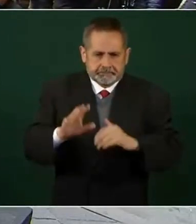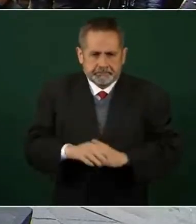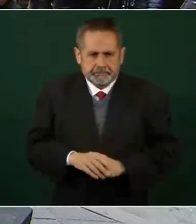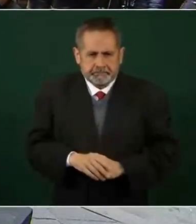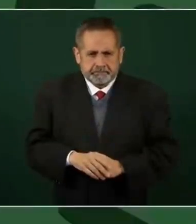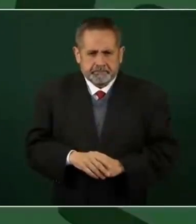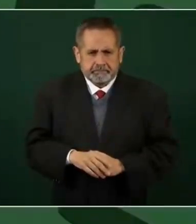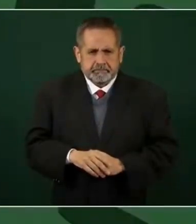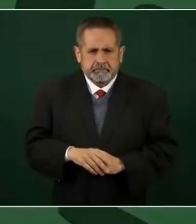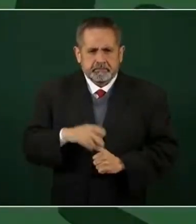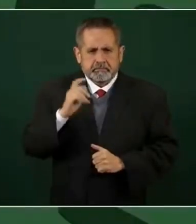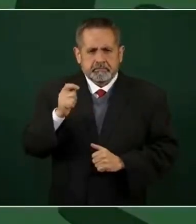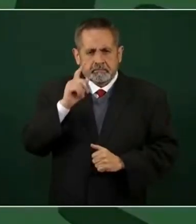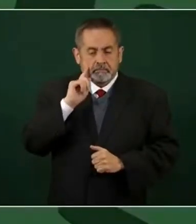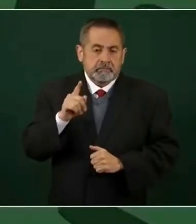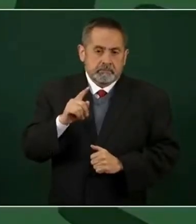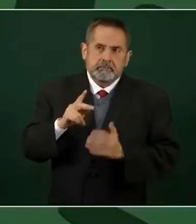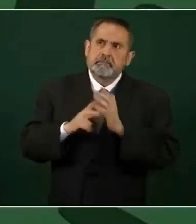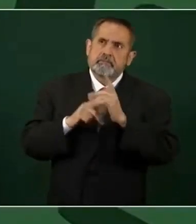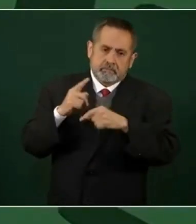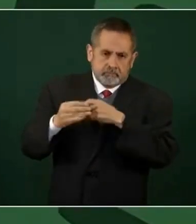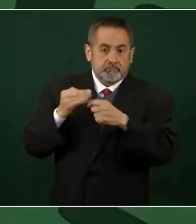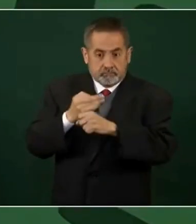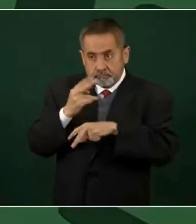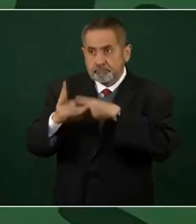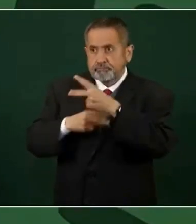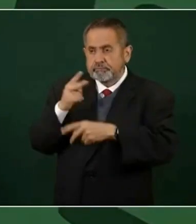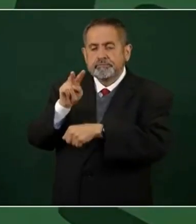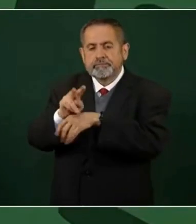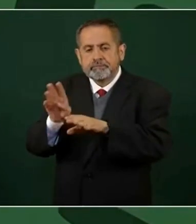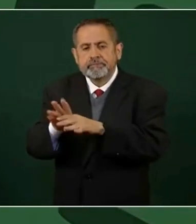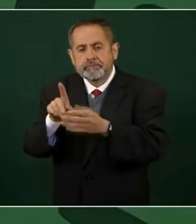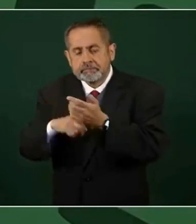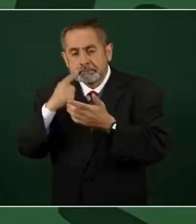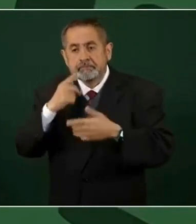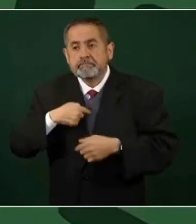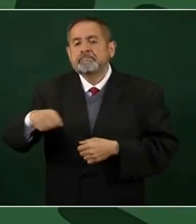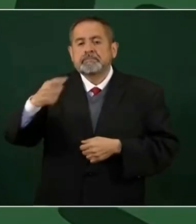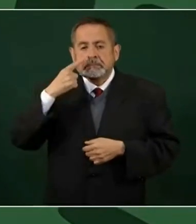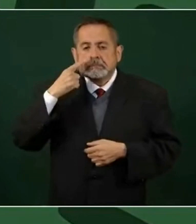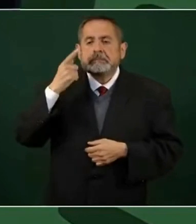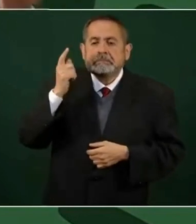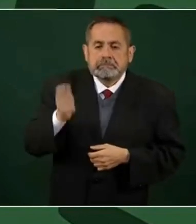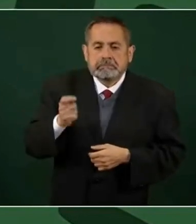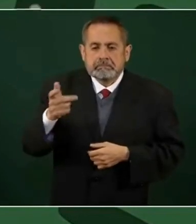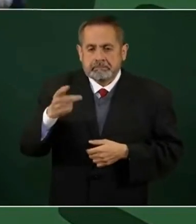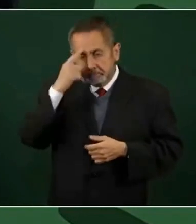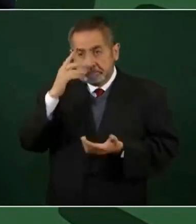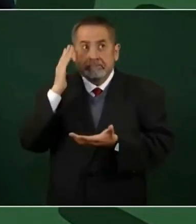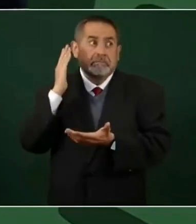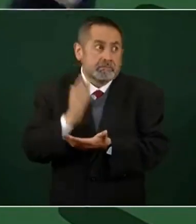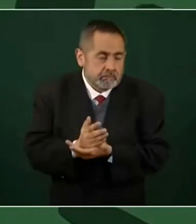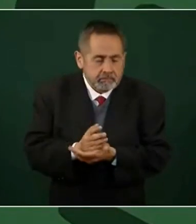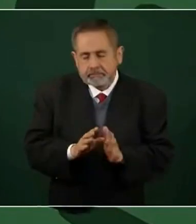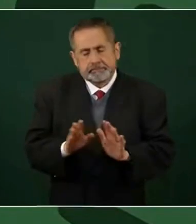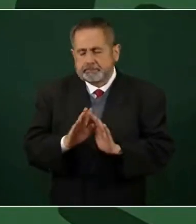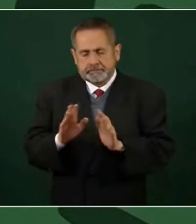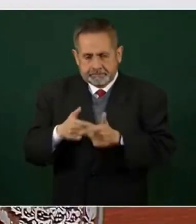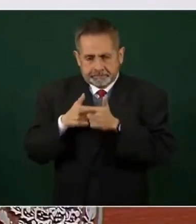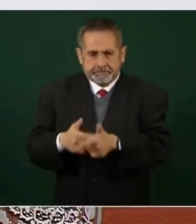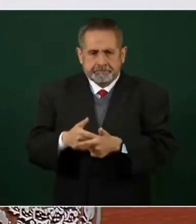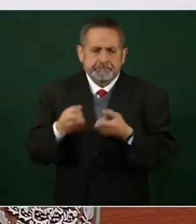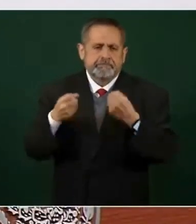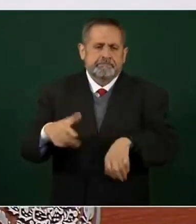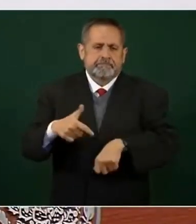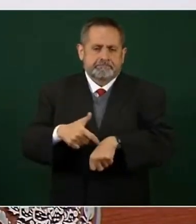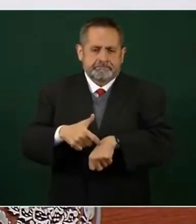porque ahora voy a eso. Que no sea parar, porque se